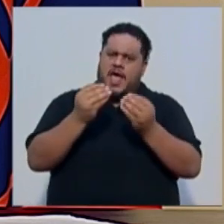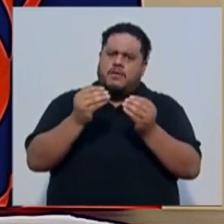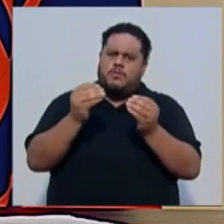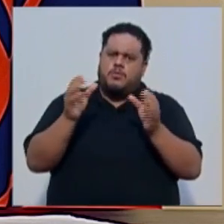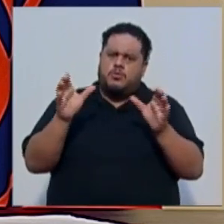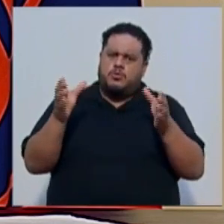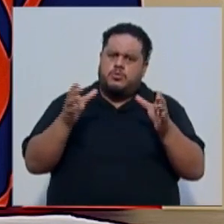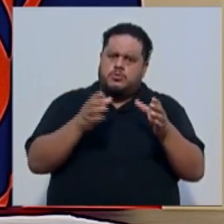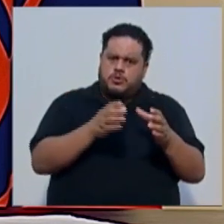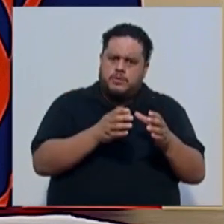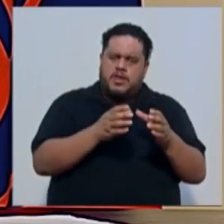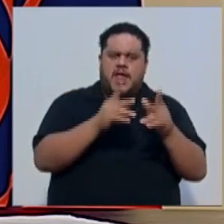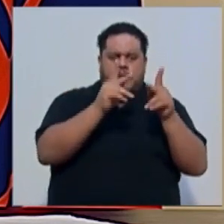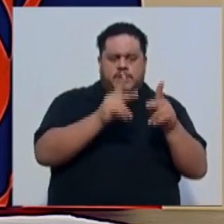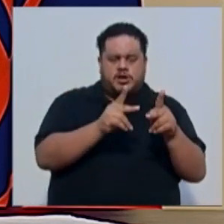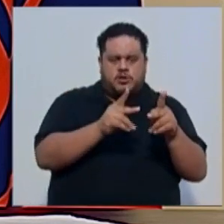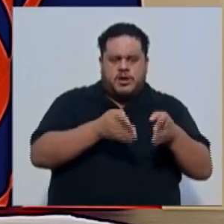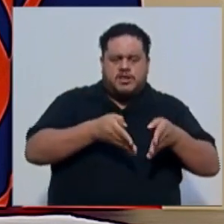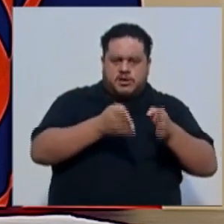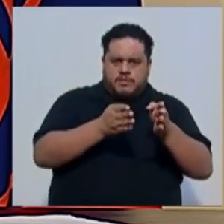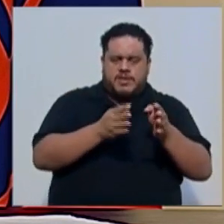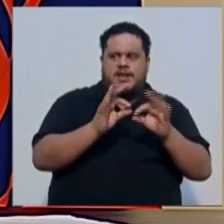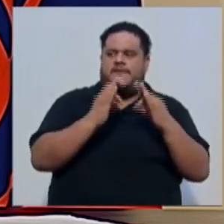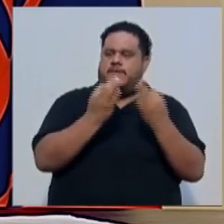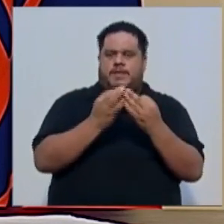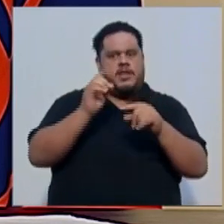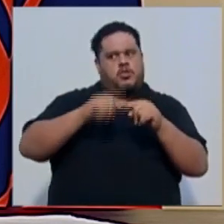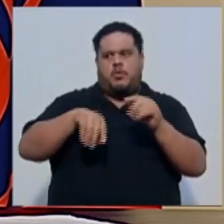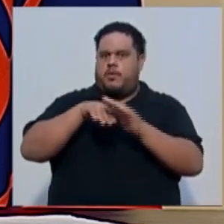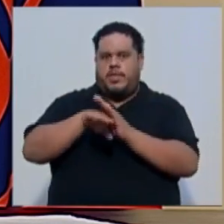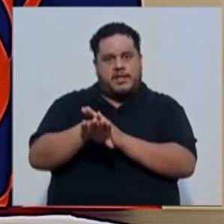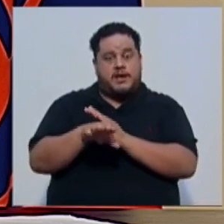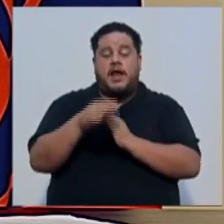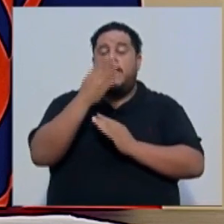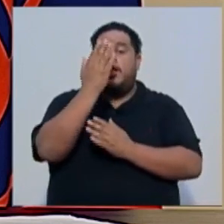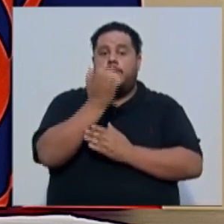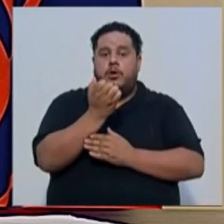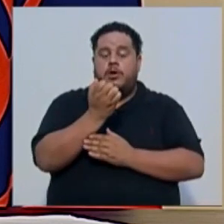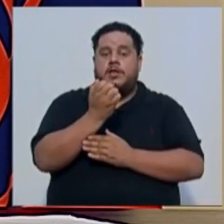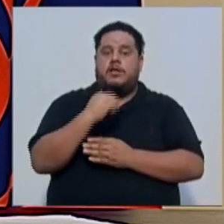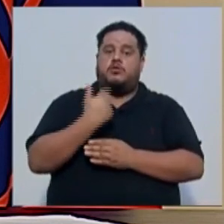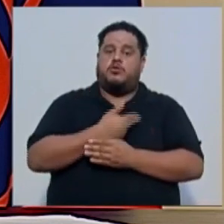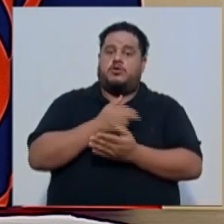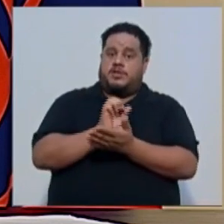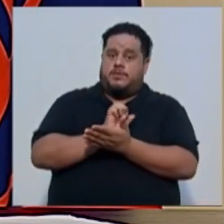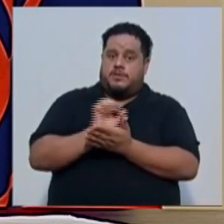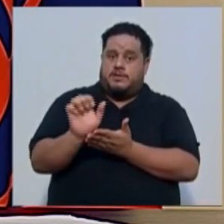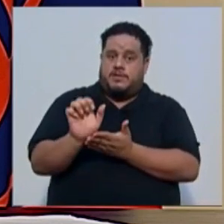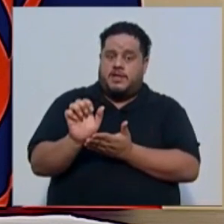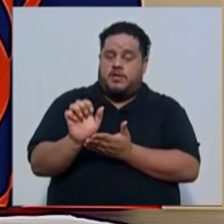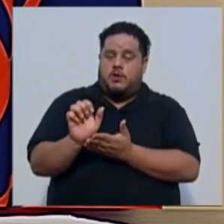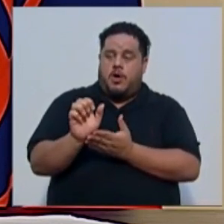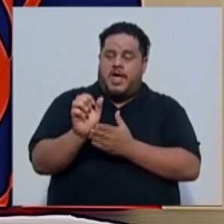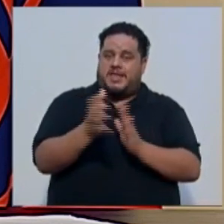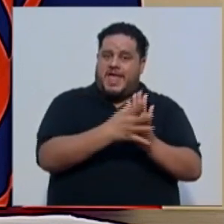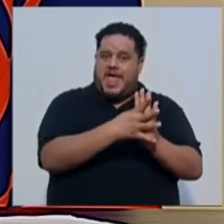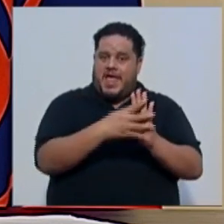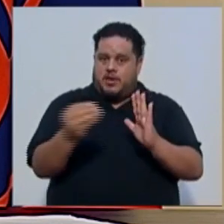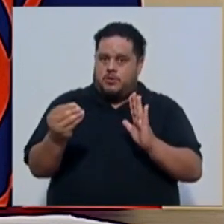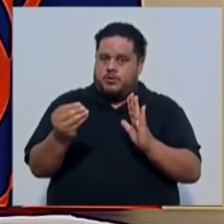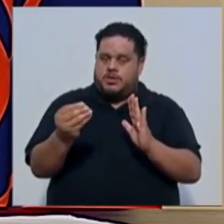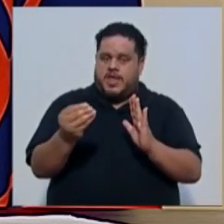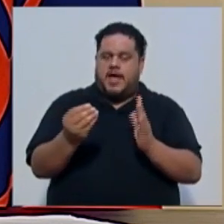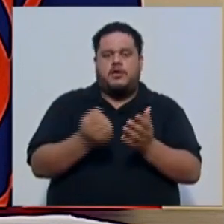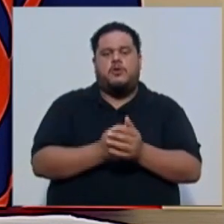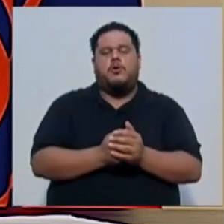menos cantidad de personas en los pasillos, los familiares no pueden entrar porque lo que estamos evitando es el contagio. O estamos